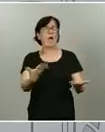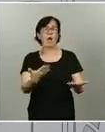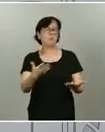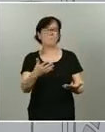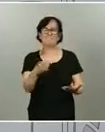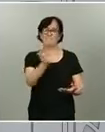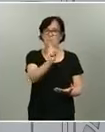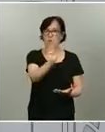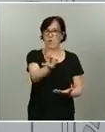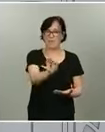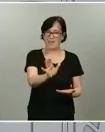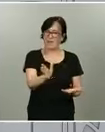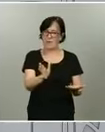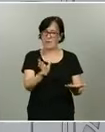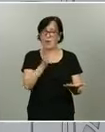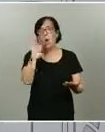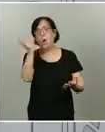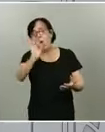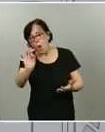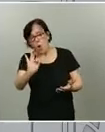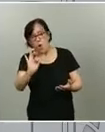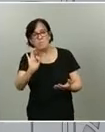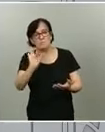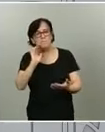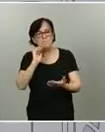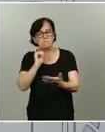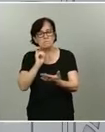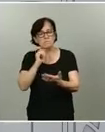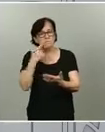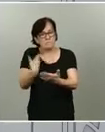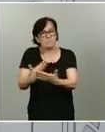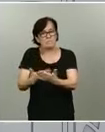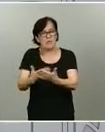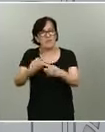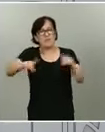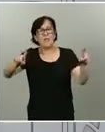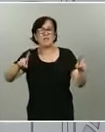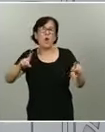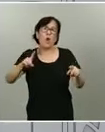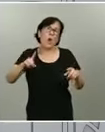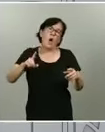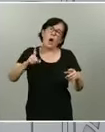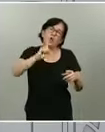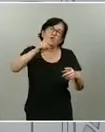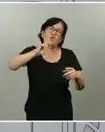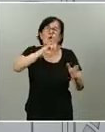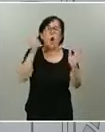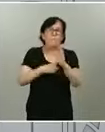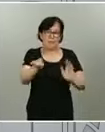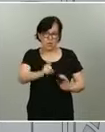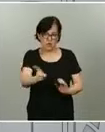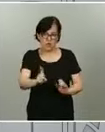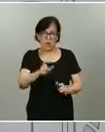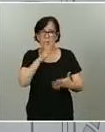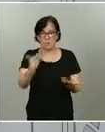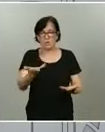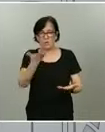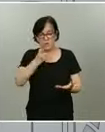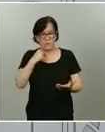o que se ha demostrado que es diferente o parcialmente diferente a lo que ahora conocemos. Con lo cual, el revisar